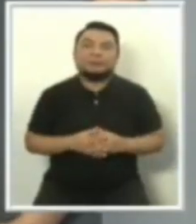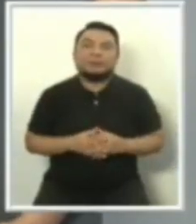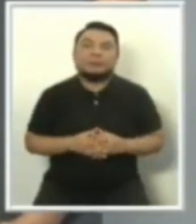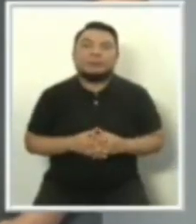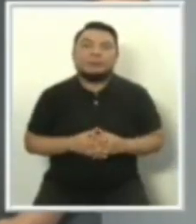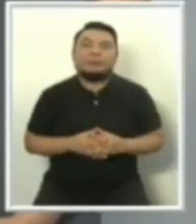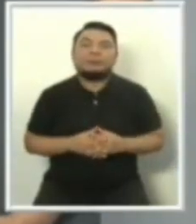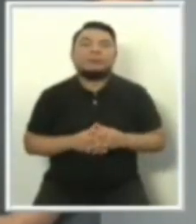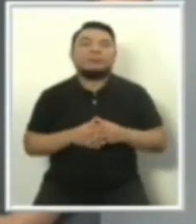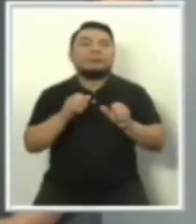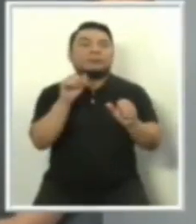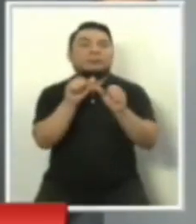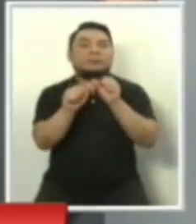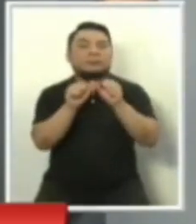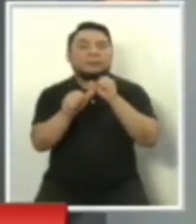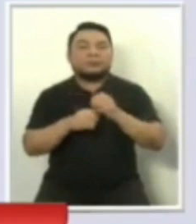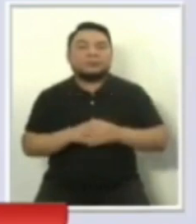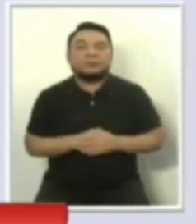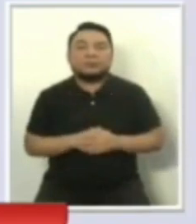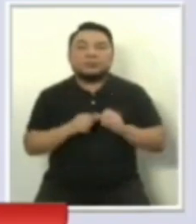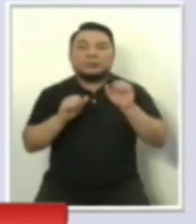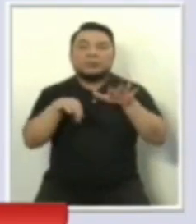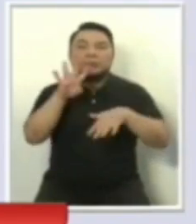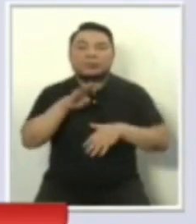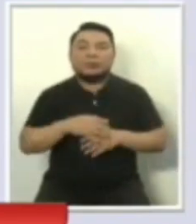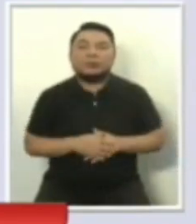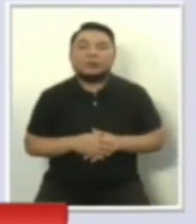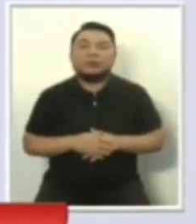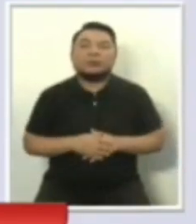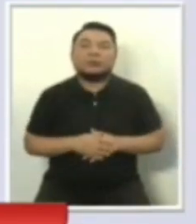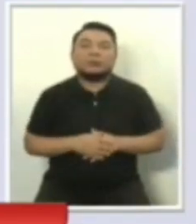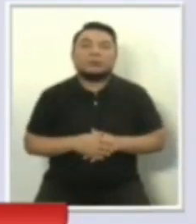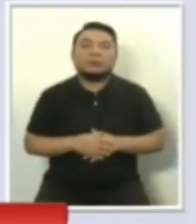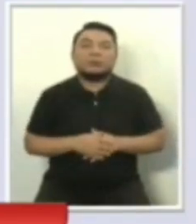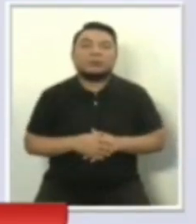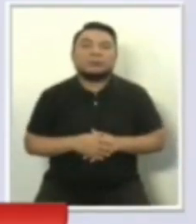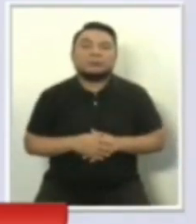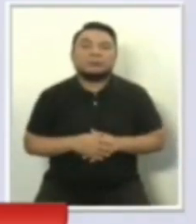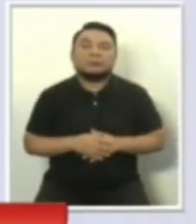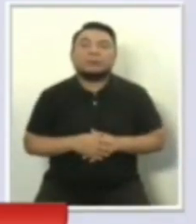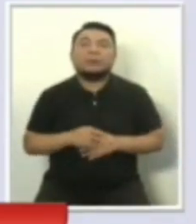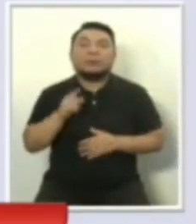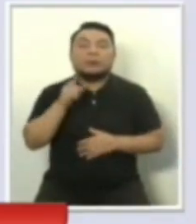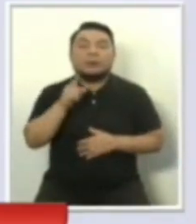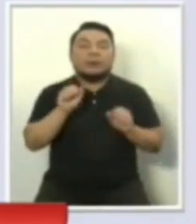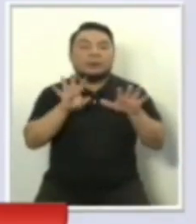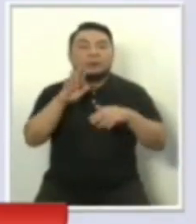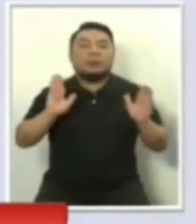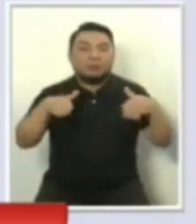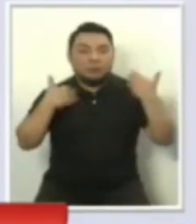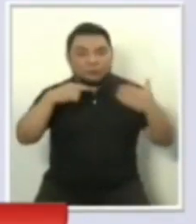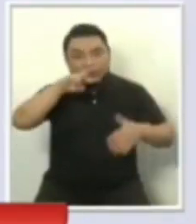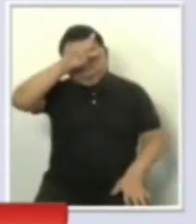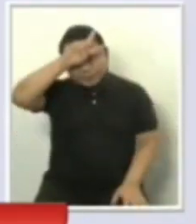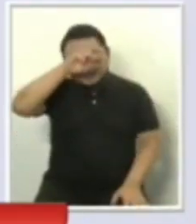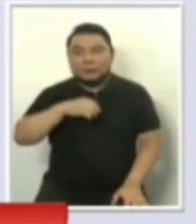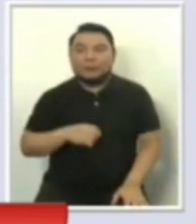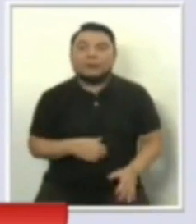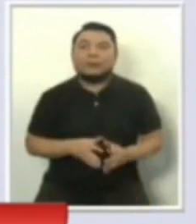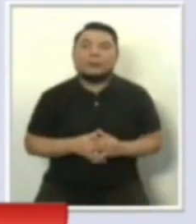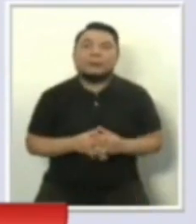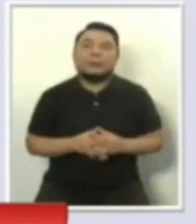el número catorce es Podemos Perú, a ver,